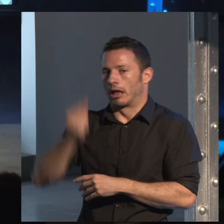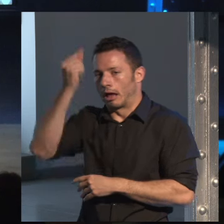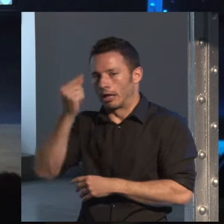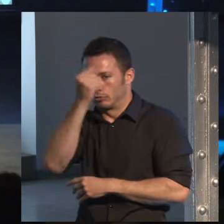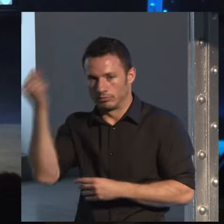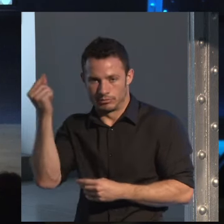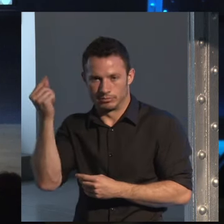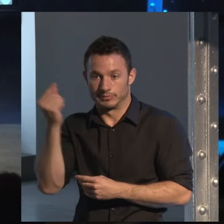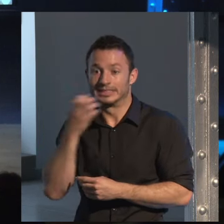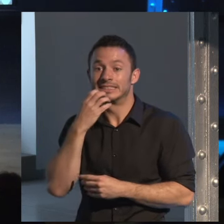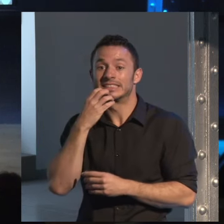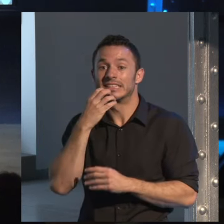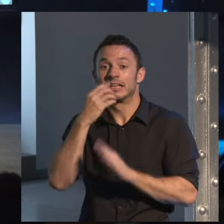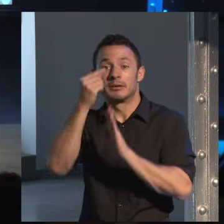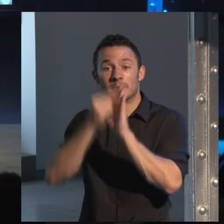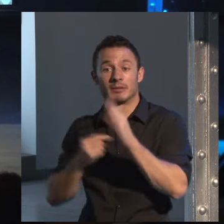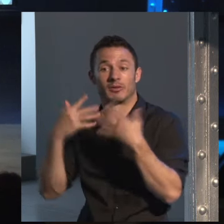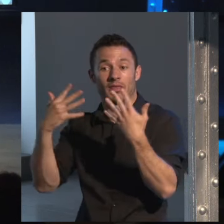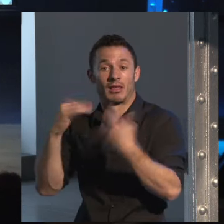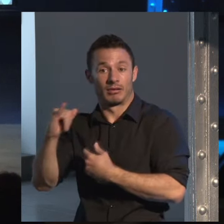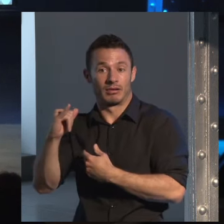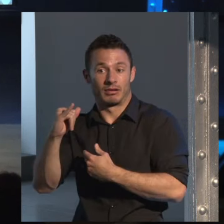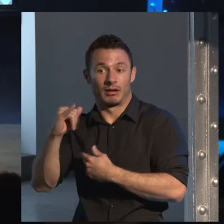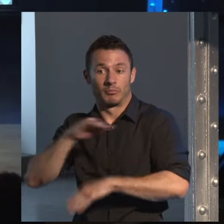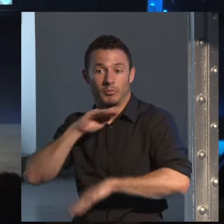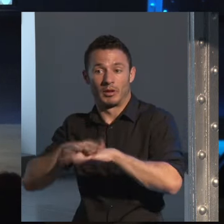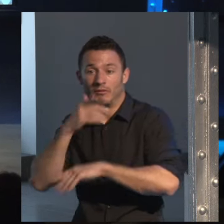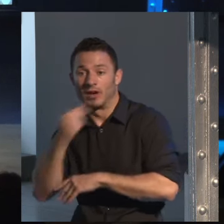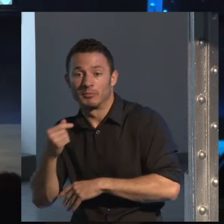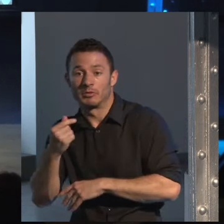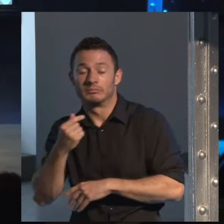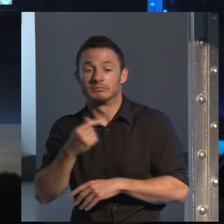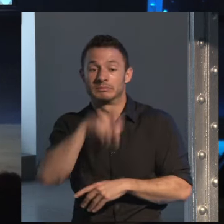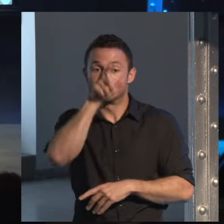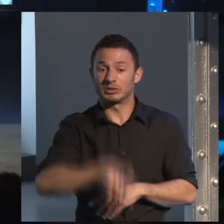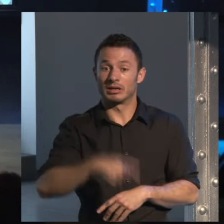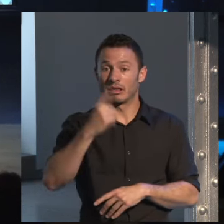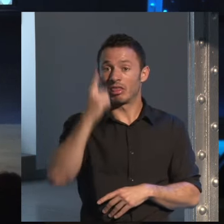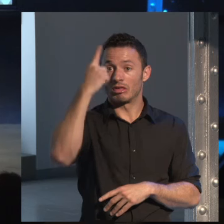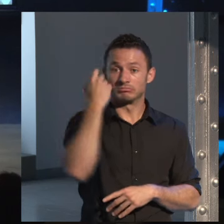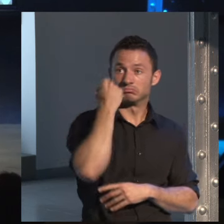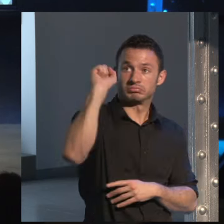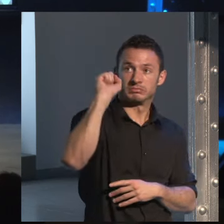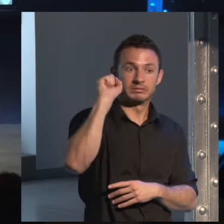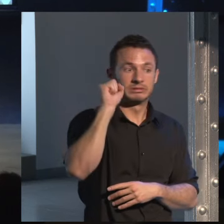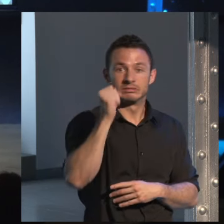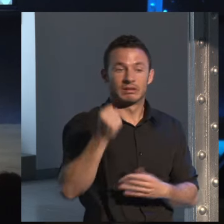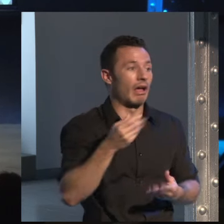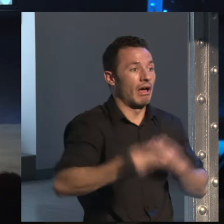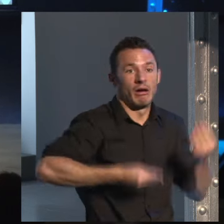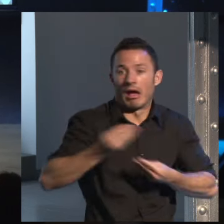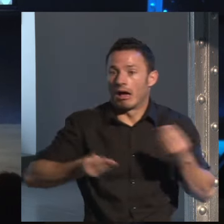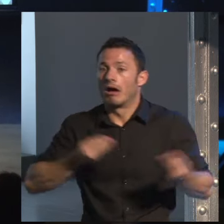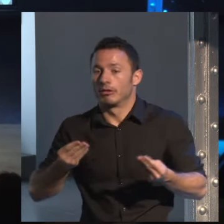vivir con los diez mandamientos que para un ateo que no sabe dónde agarrarse. La novela negra impone unas ciertas